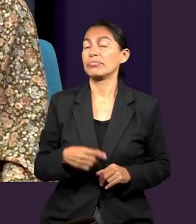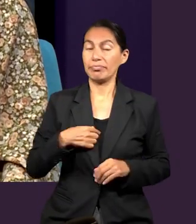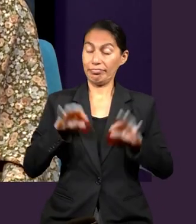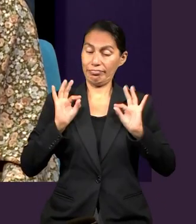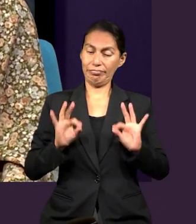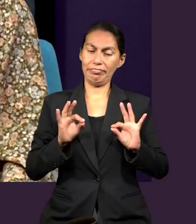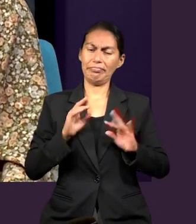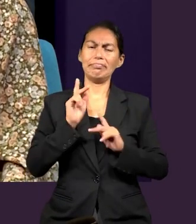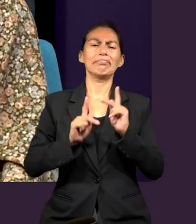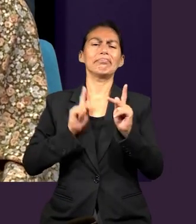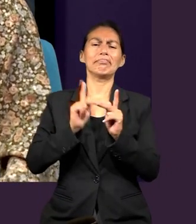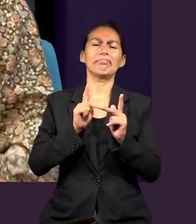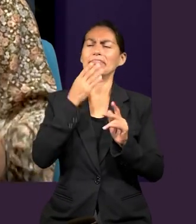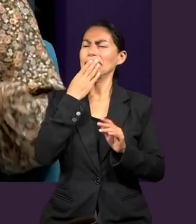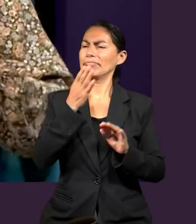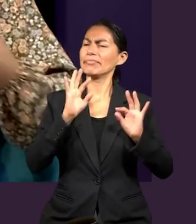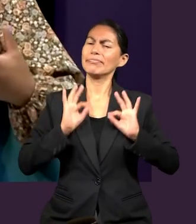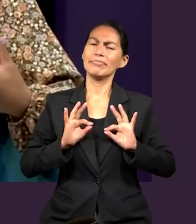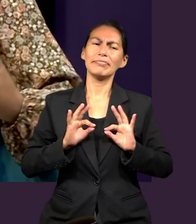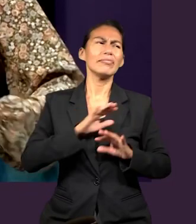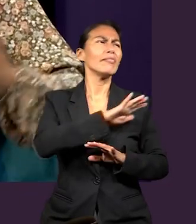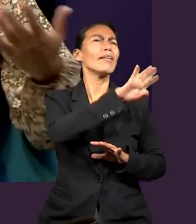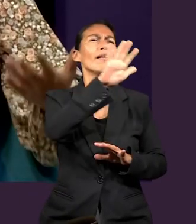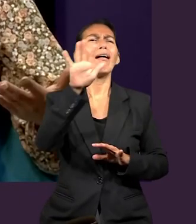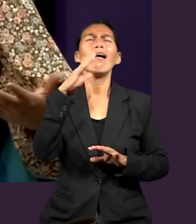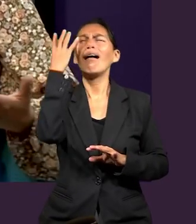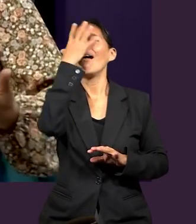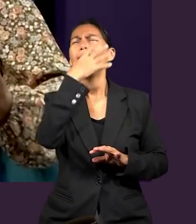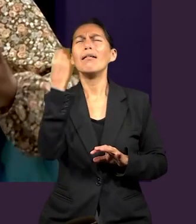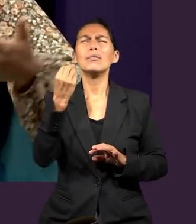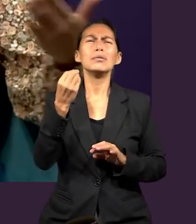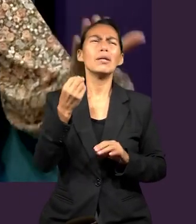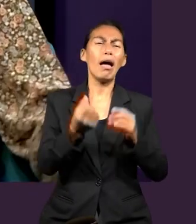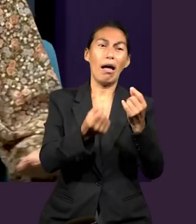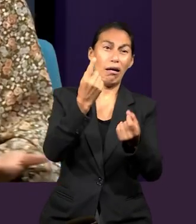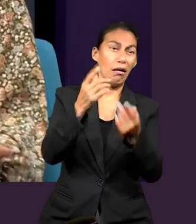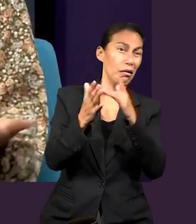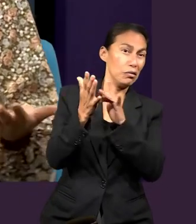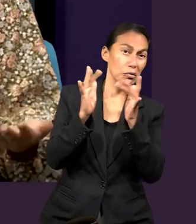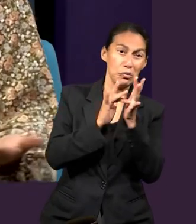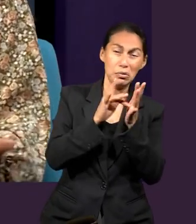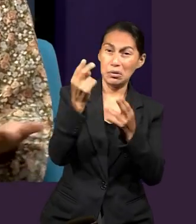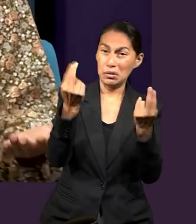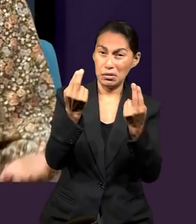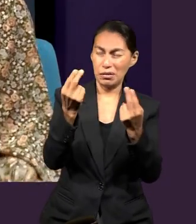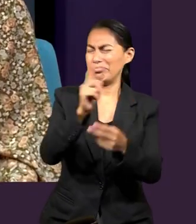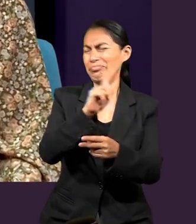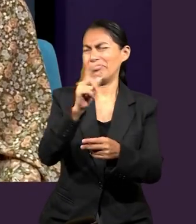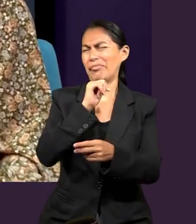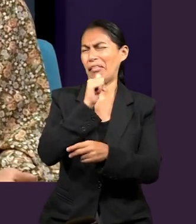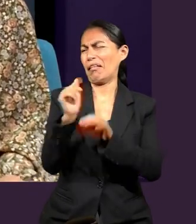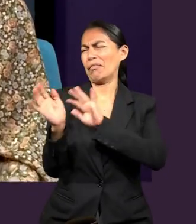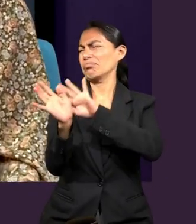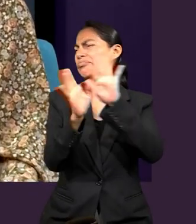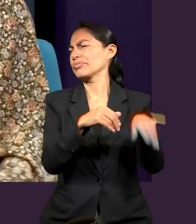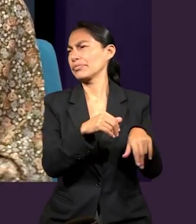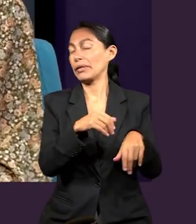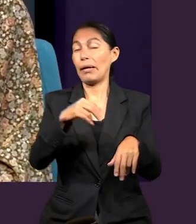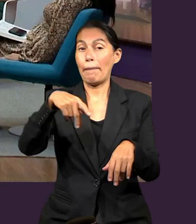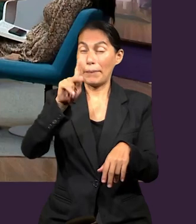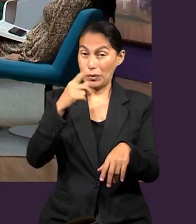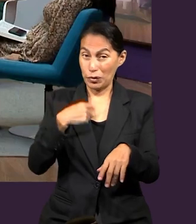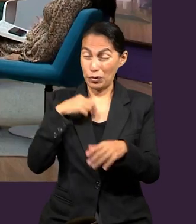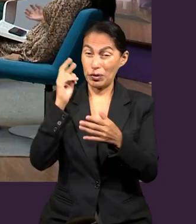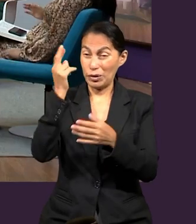¿sabes qué? Soy perfecta, mi vida es perfecta, el mundo es lindo, nadie más necesita saber de Jesús, pero no.